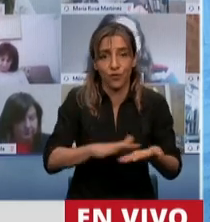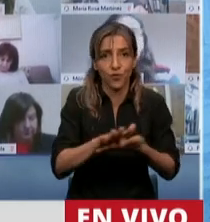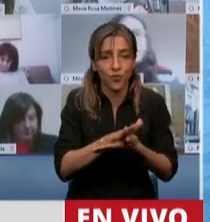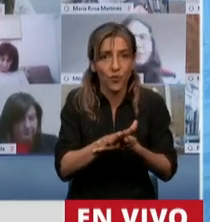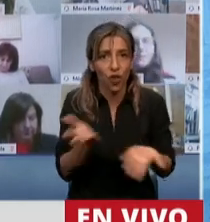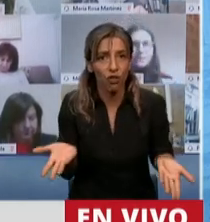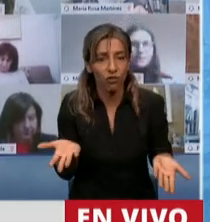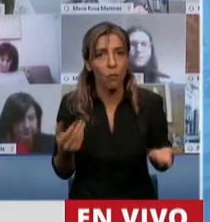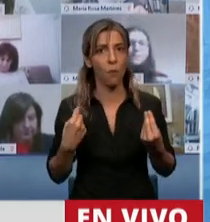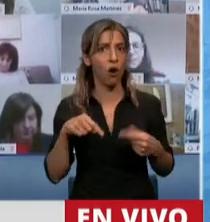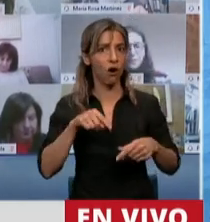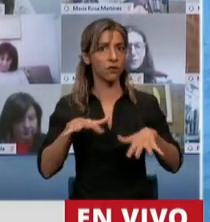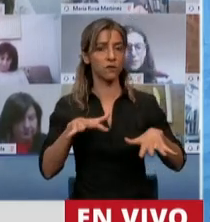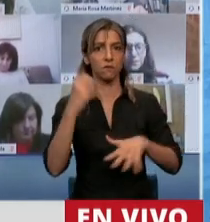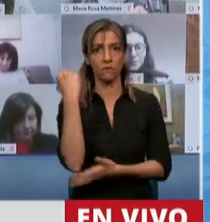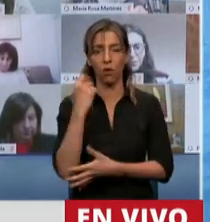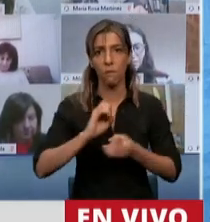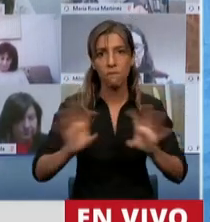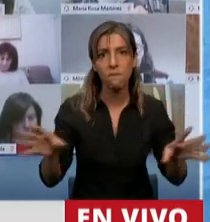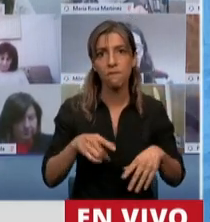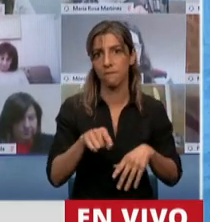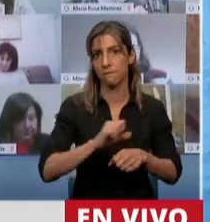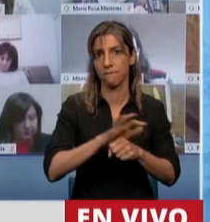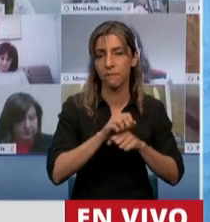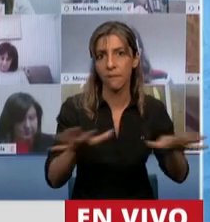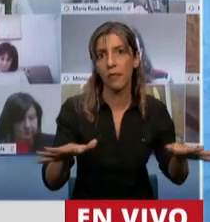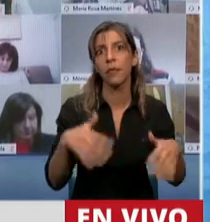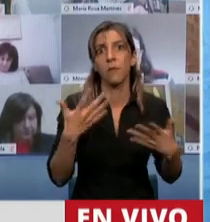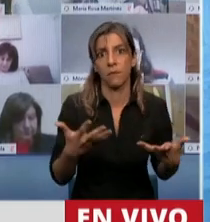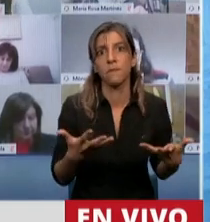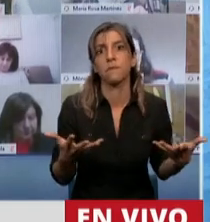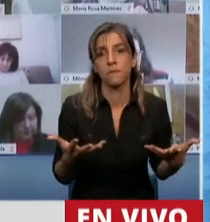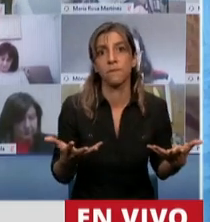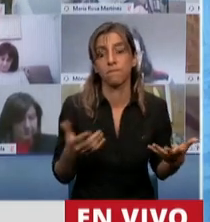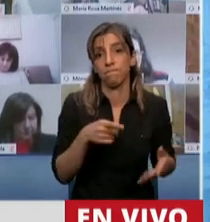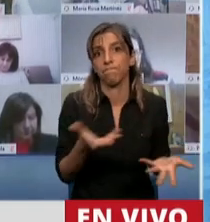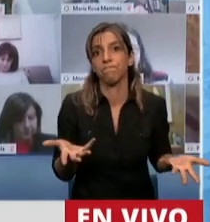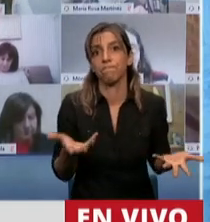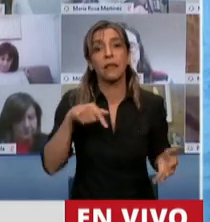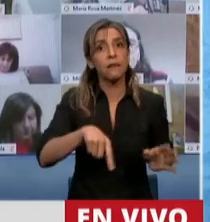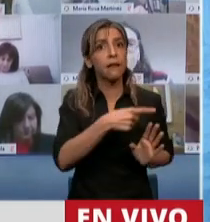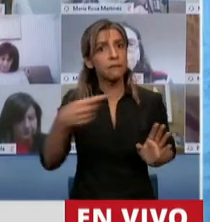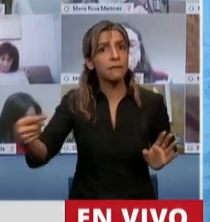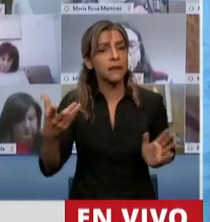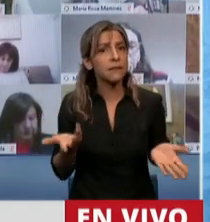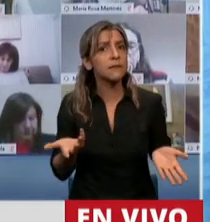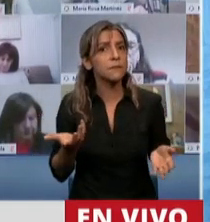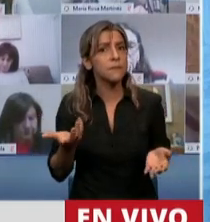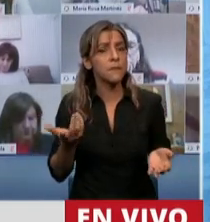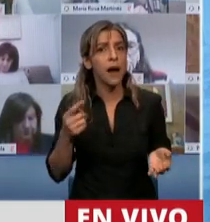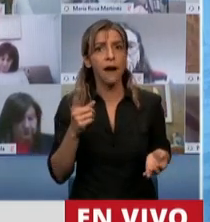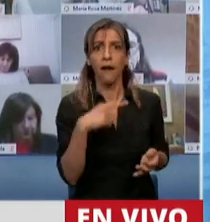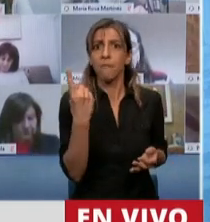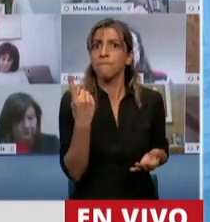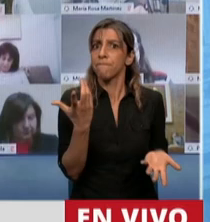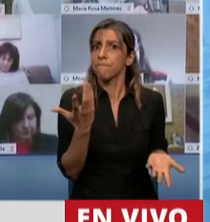vivió una sensación de alivio y de expectativa y de esperanza. Porque es la semana en la que el